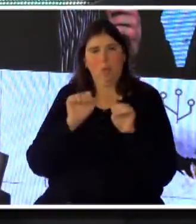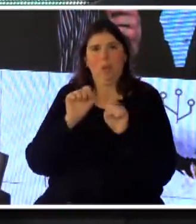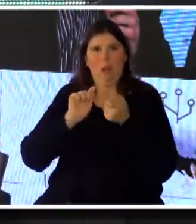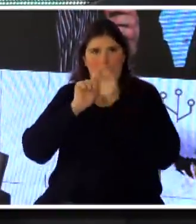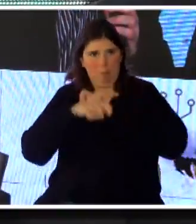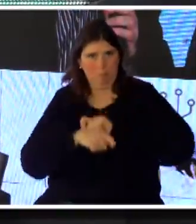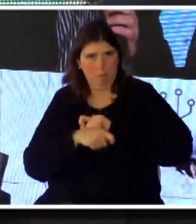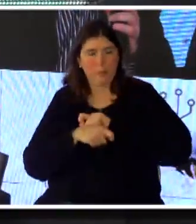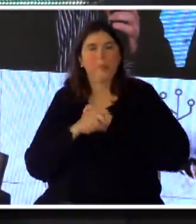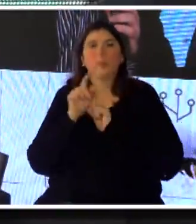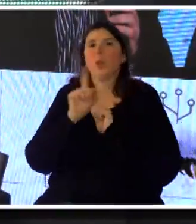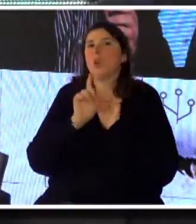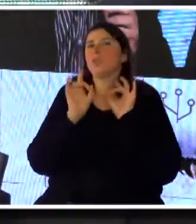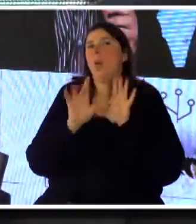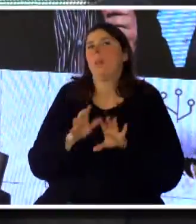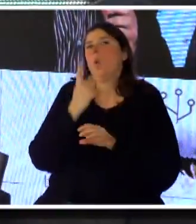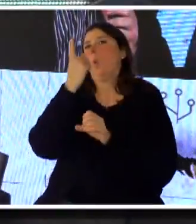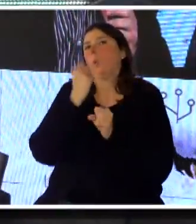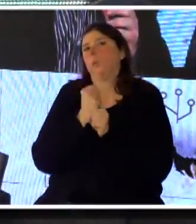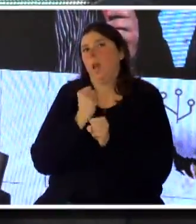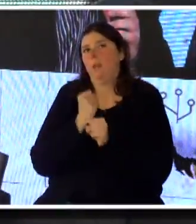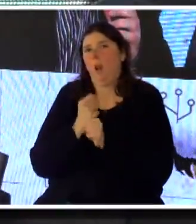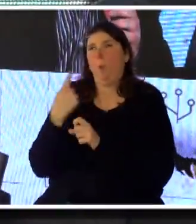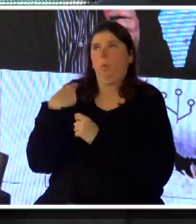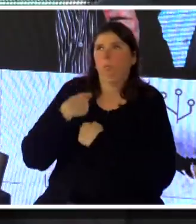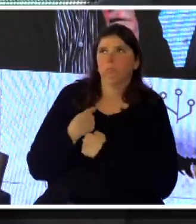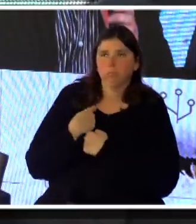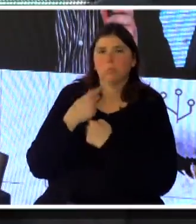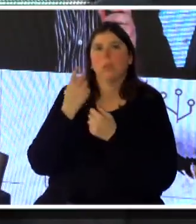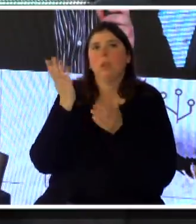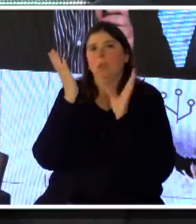sea simplemente una tarea más, una carga, sino que sirva para algo.